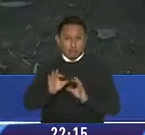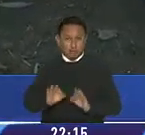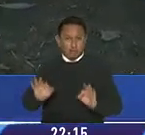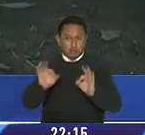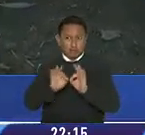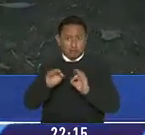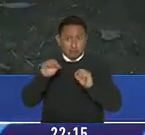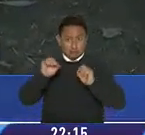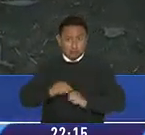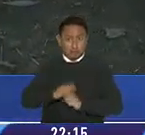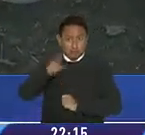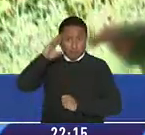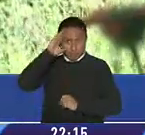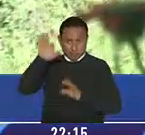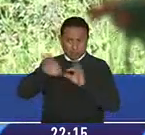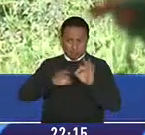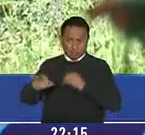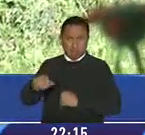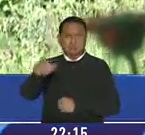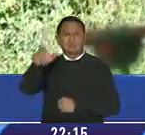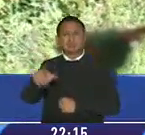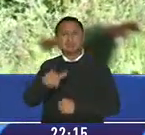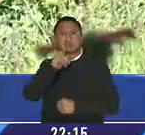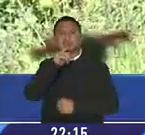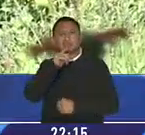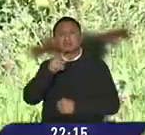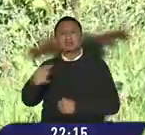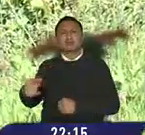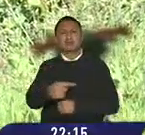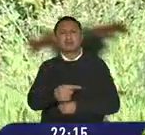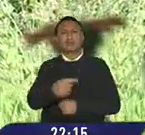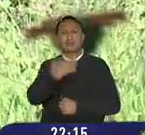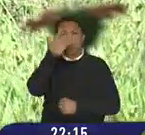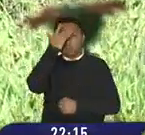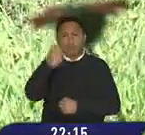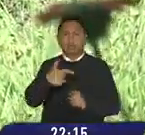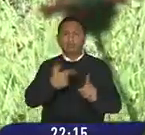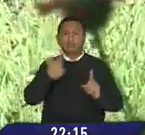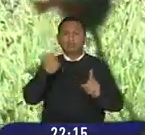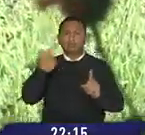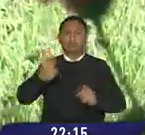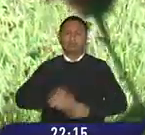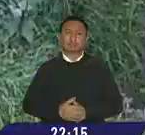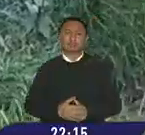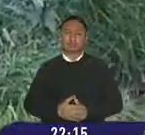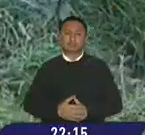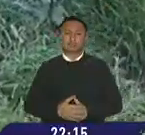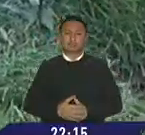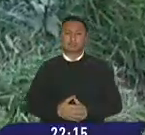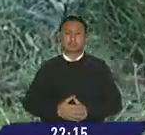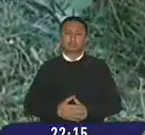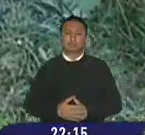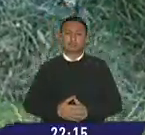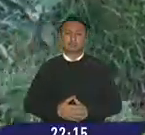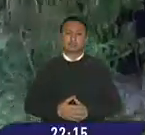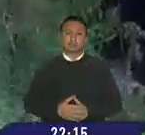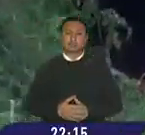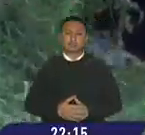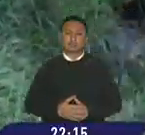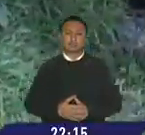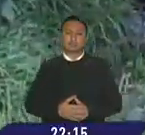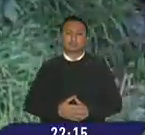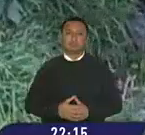trabajo de los uniformados para saber a qué mismo obedeció la masacre de la quebrada de la bota. En Quito informó